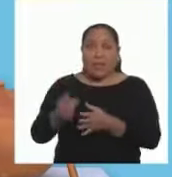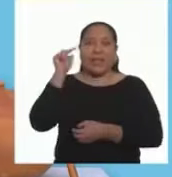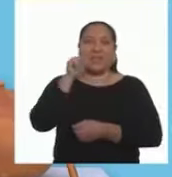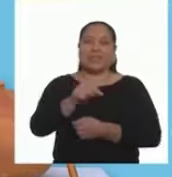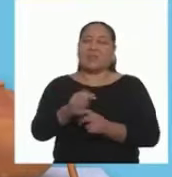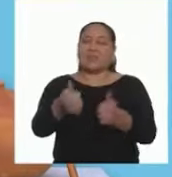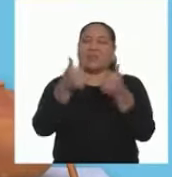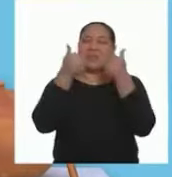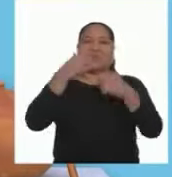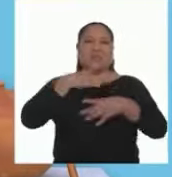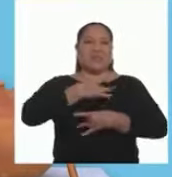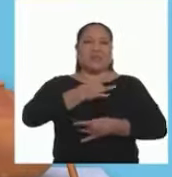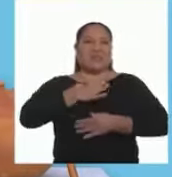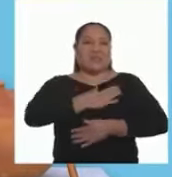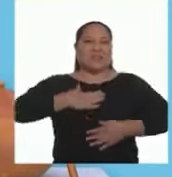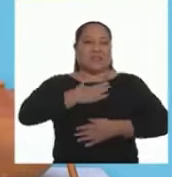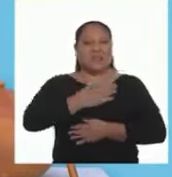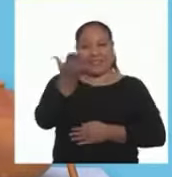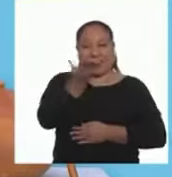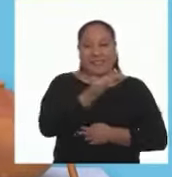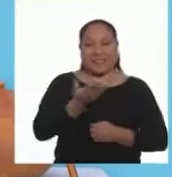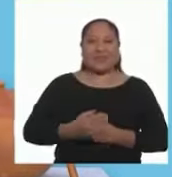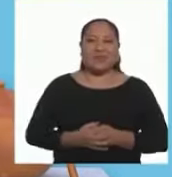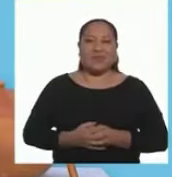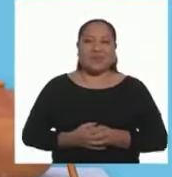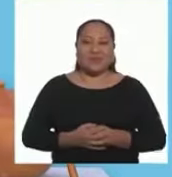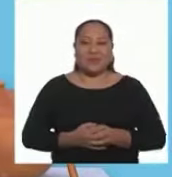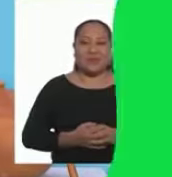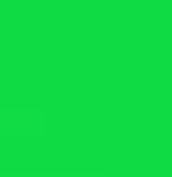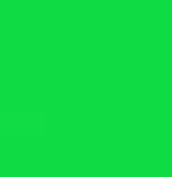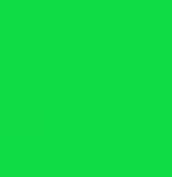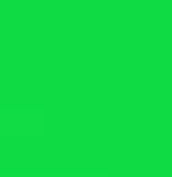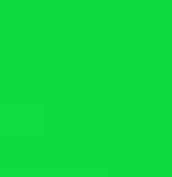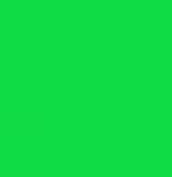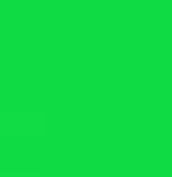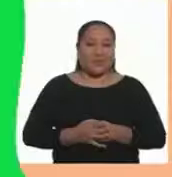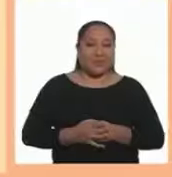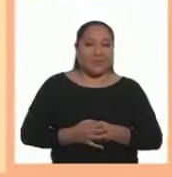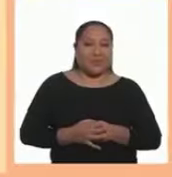No se la pierdan, que está muy divertida ¡Adelante!